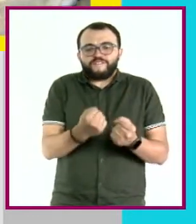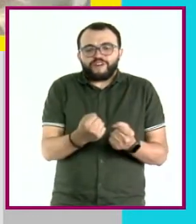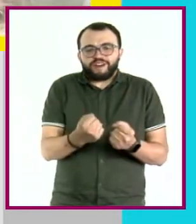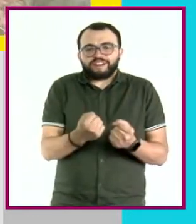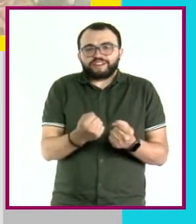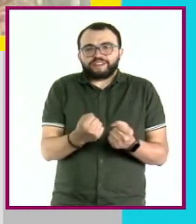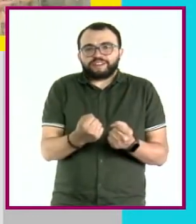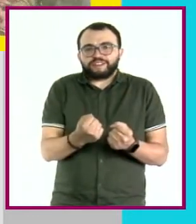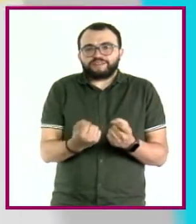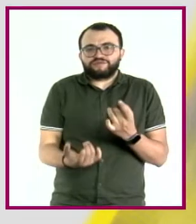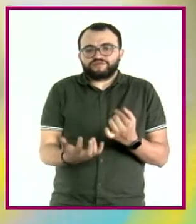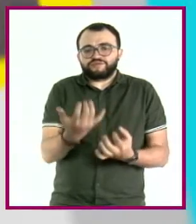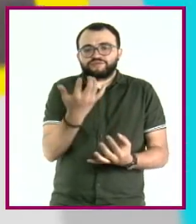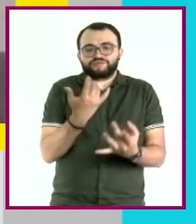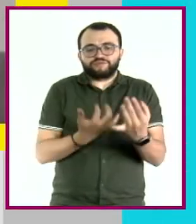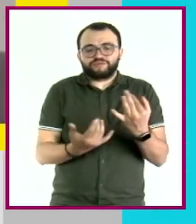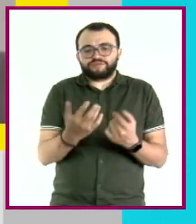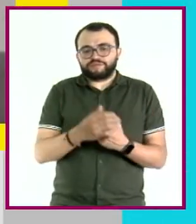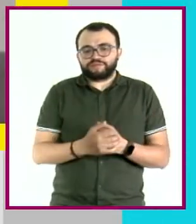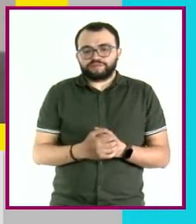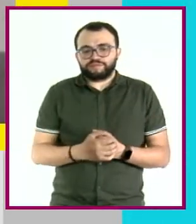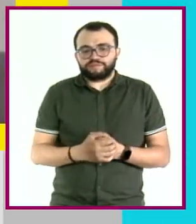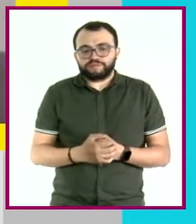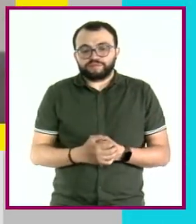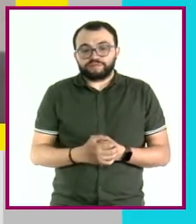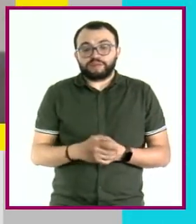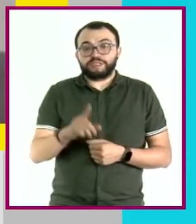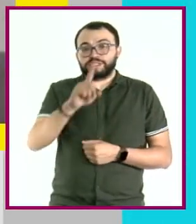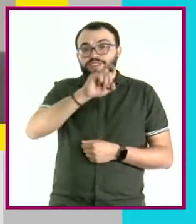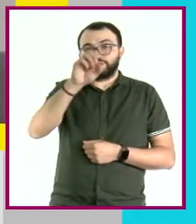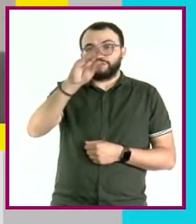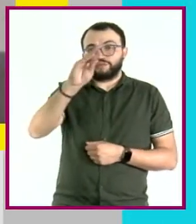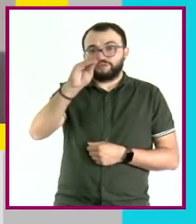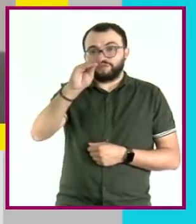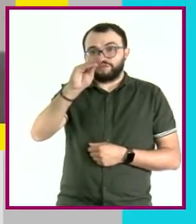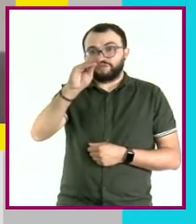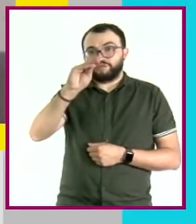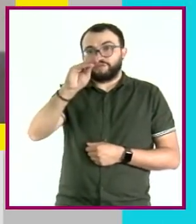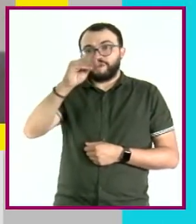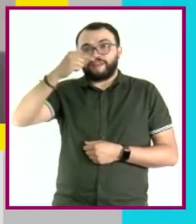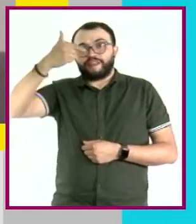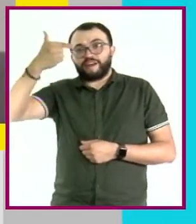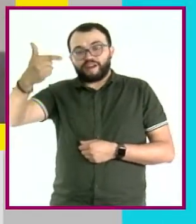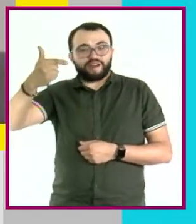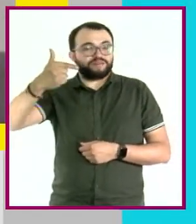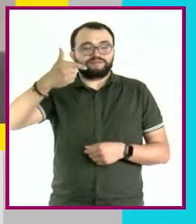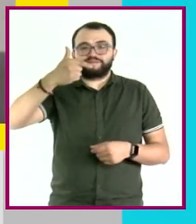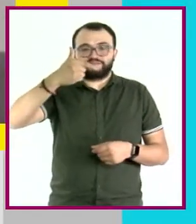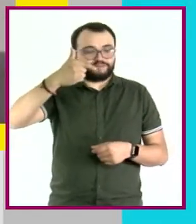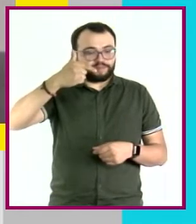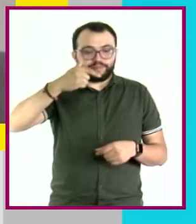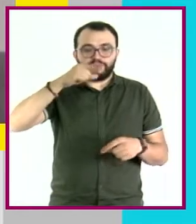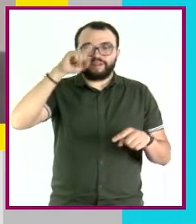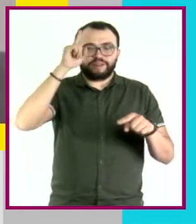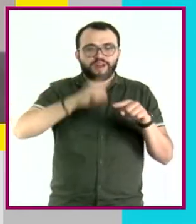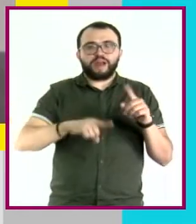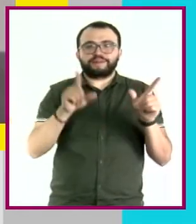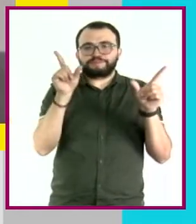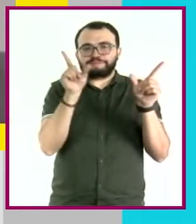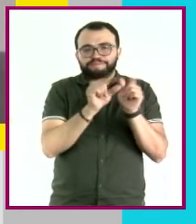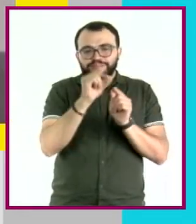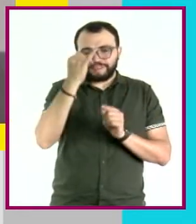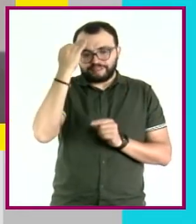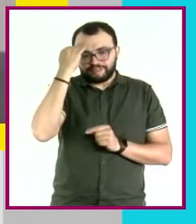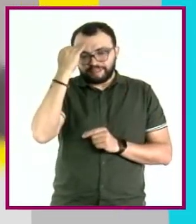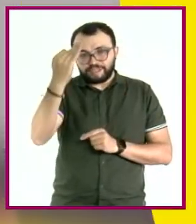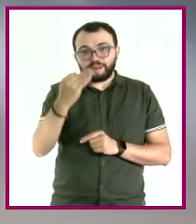modificar su estructura. No sobrepasar los 190 grados centígrados, hacerlo por un corto tiempo y no reutilizar